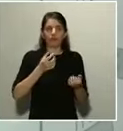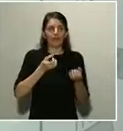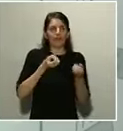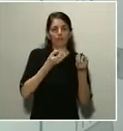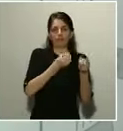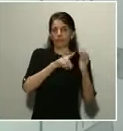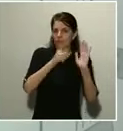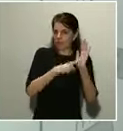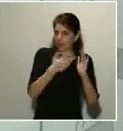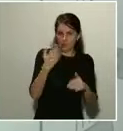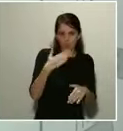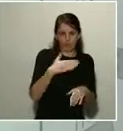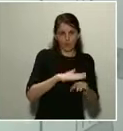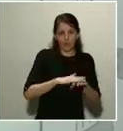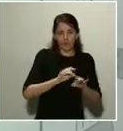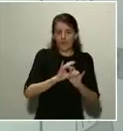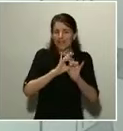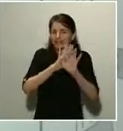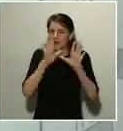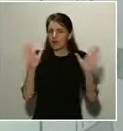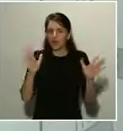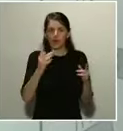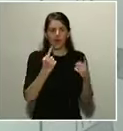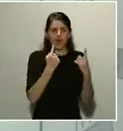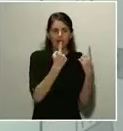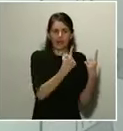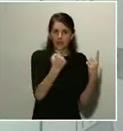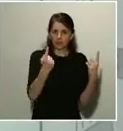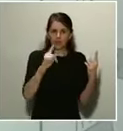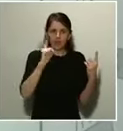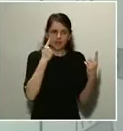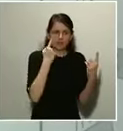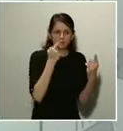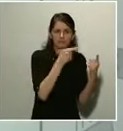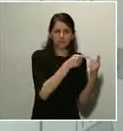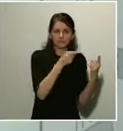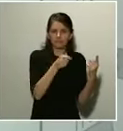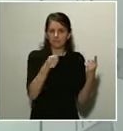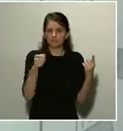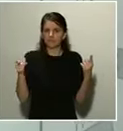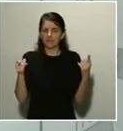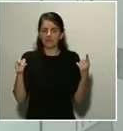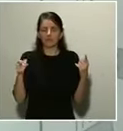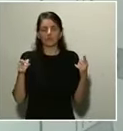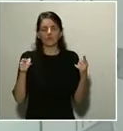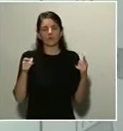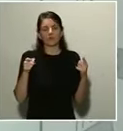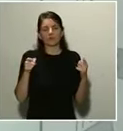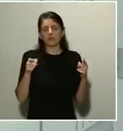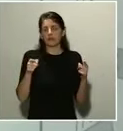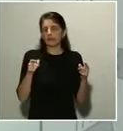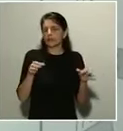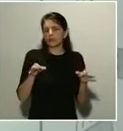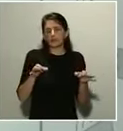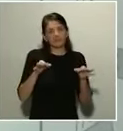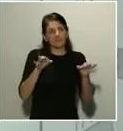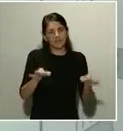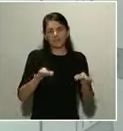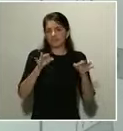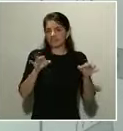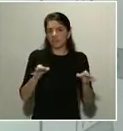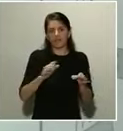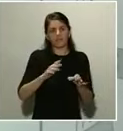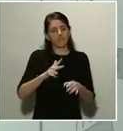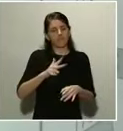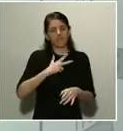que cada caso de estos que se identifica procede siempre, que la Fiscalía investigue y